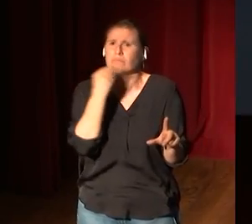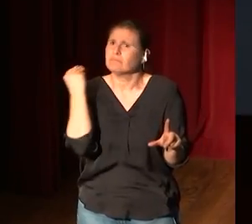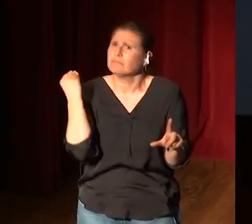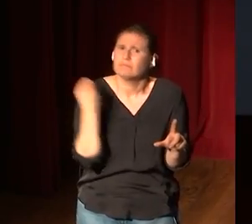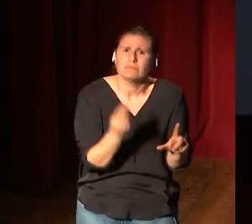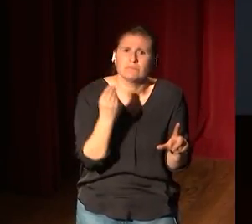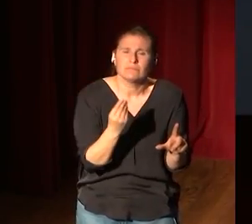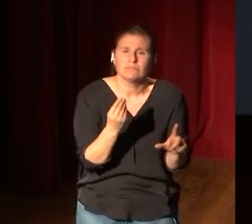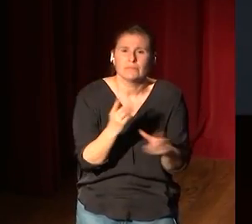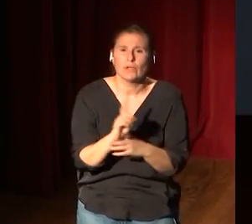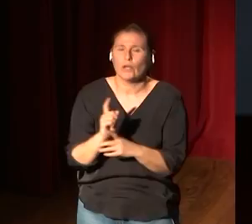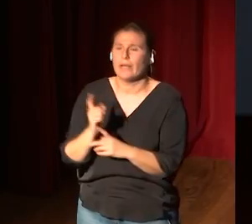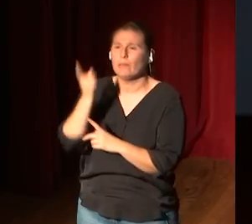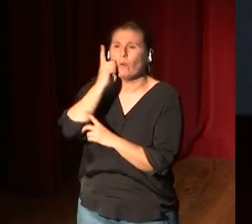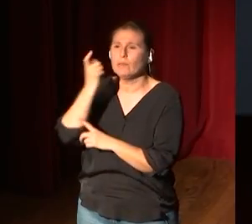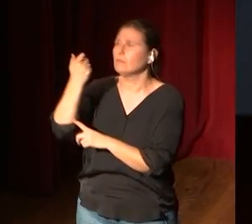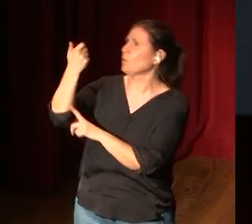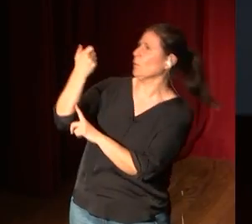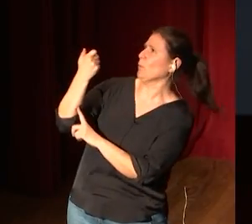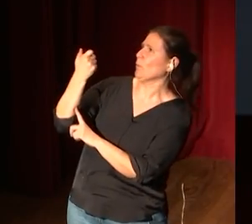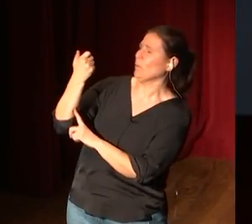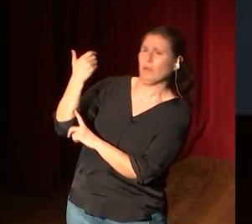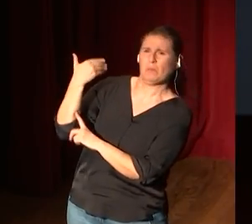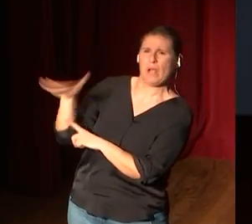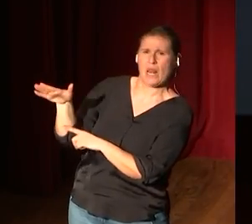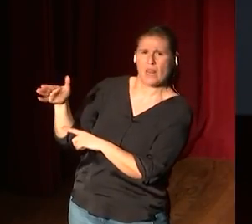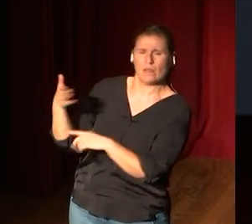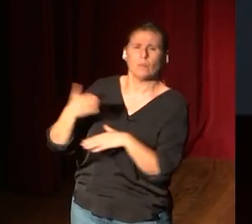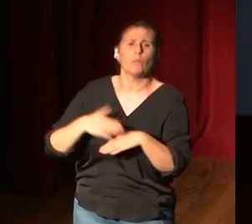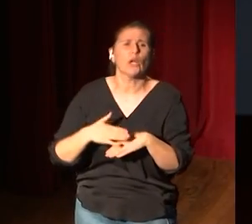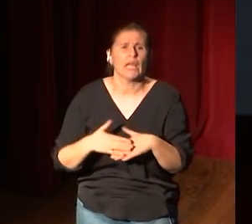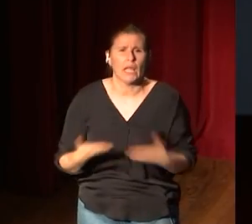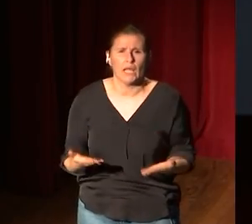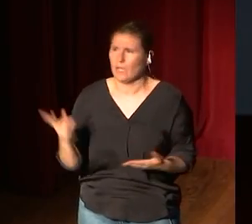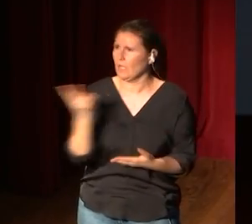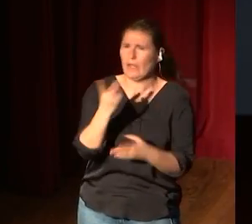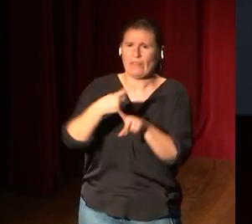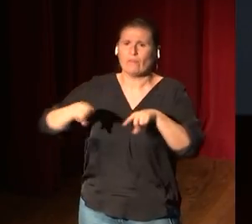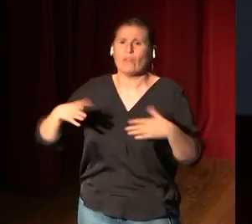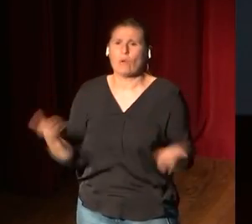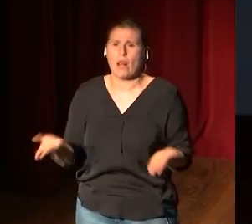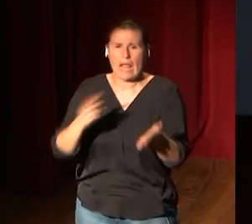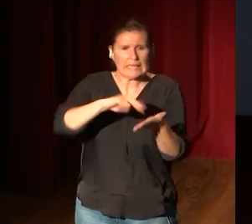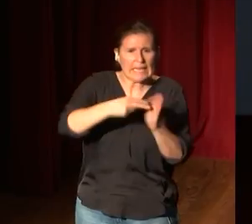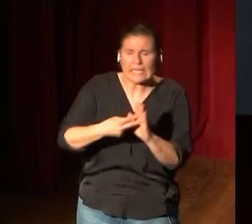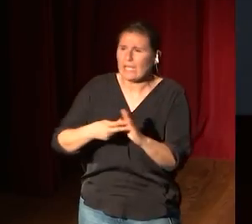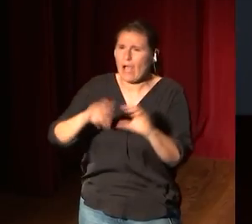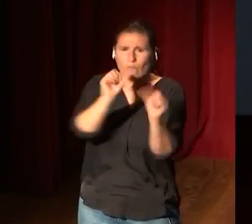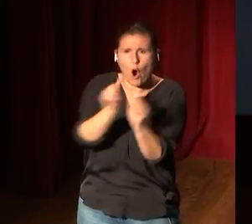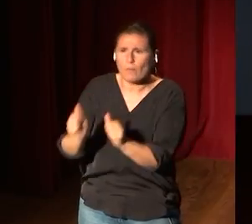y ponerse así con el móvil nos parece tan malo? ¿Cuál es la diferencia? ¿La técnica, la manera? Pero no